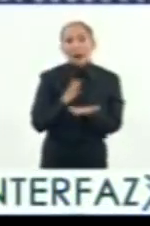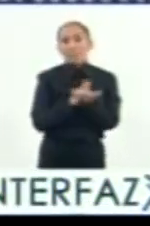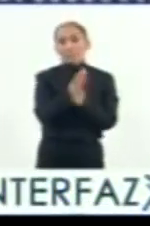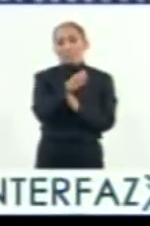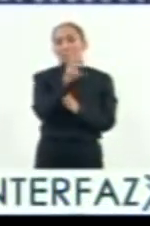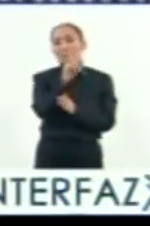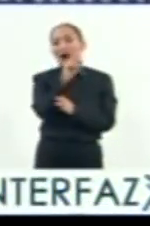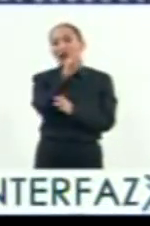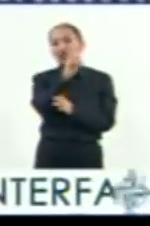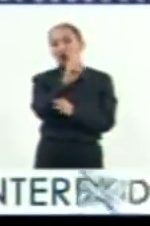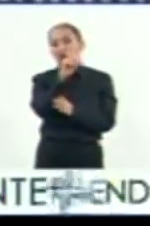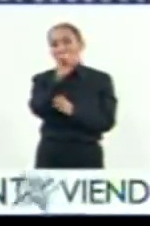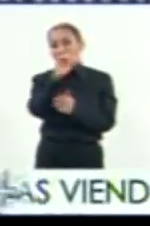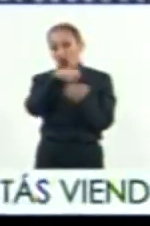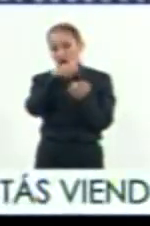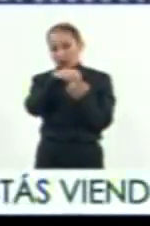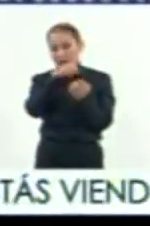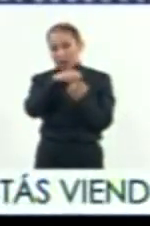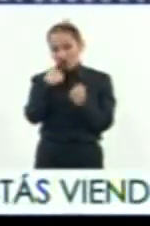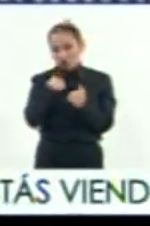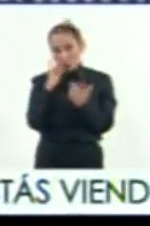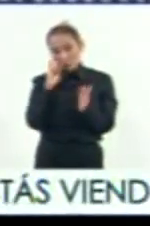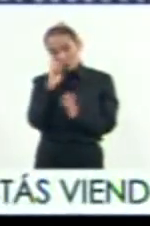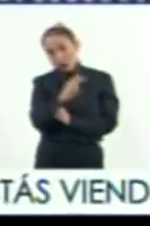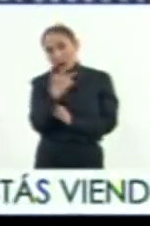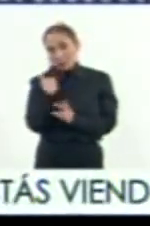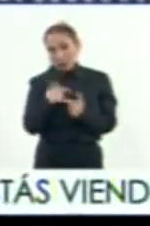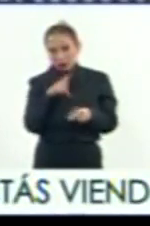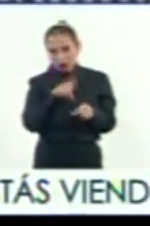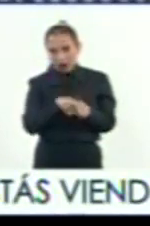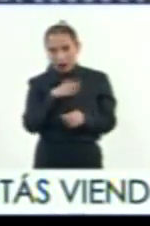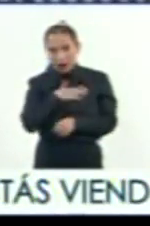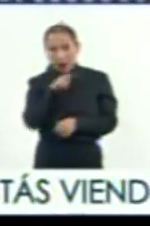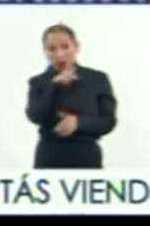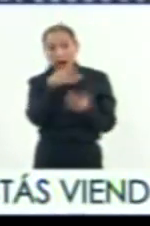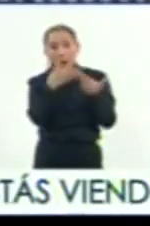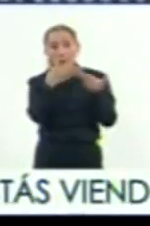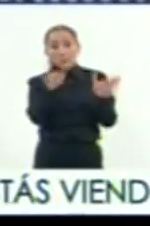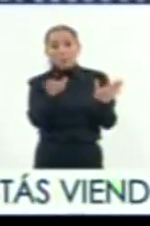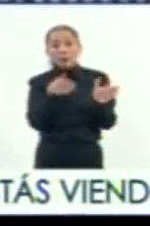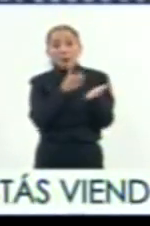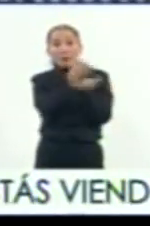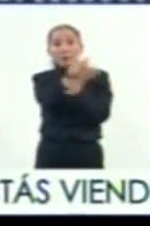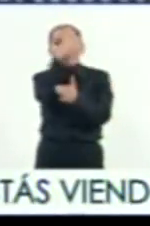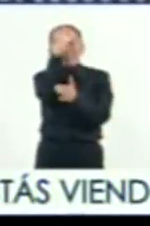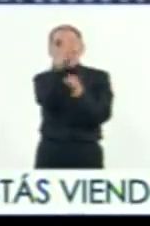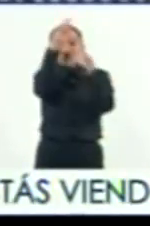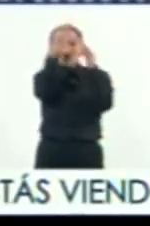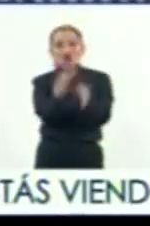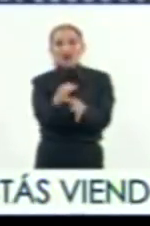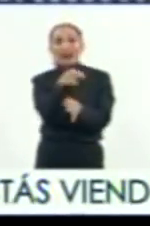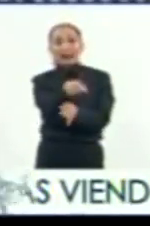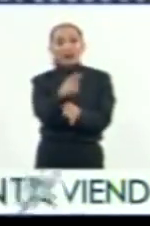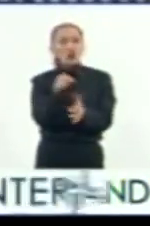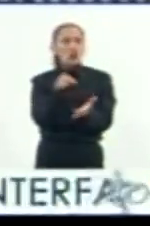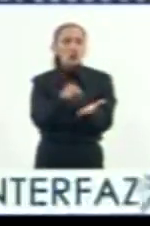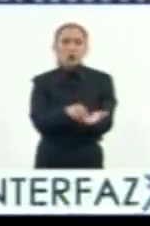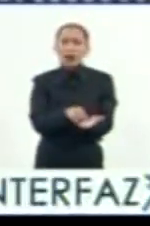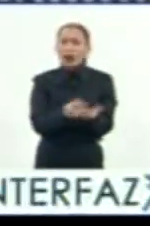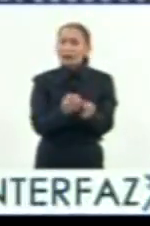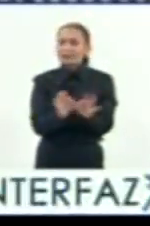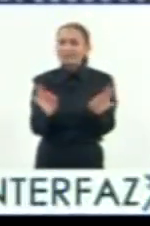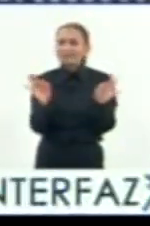de Cortés, creo que desde el punto de vista de tu servidor, un punto de vista muy personal, es la puerta de entrada a México y va a ser, yo creo que, un punto